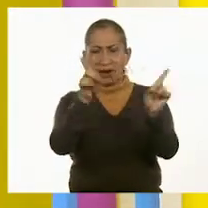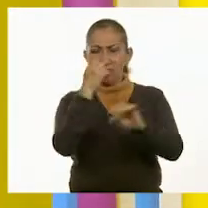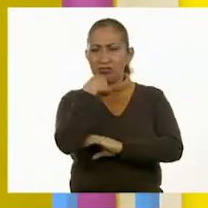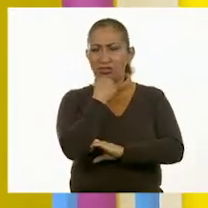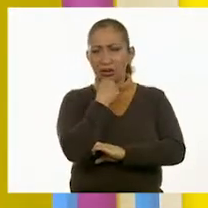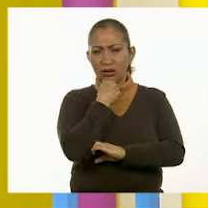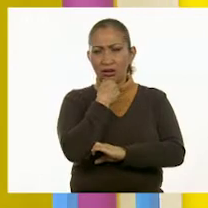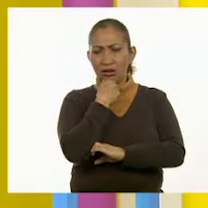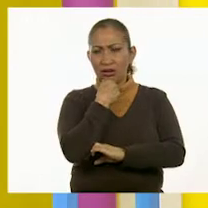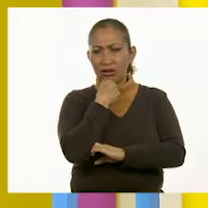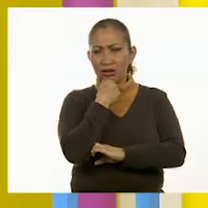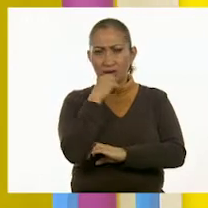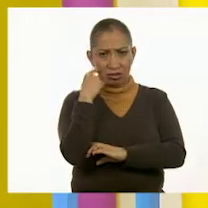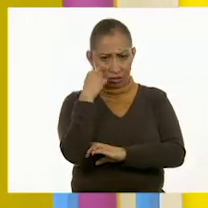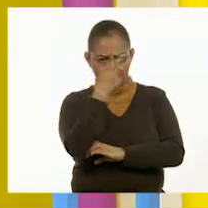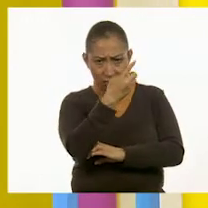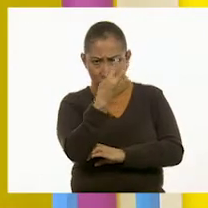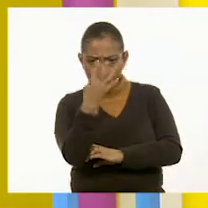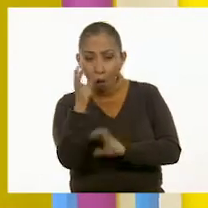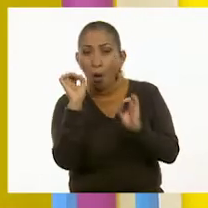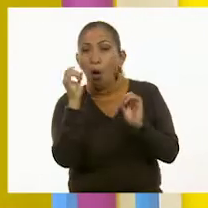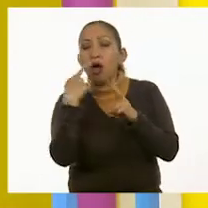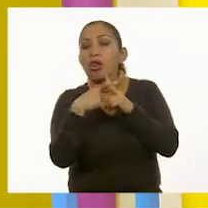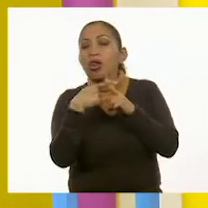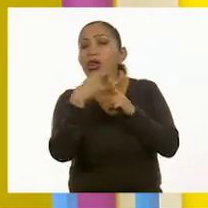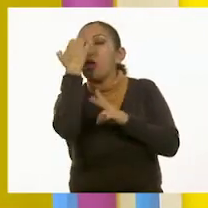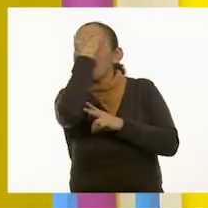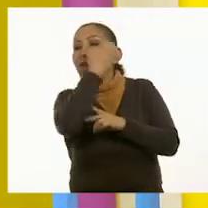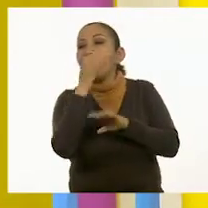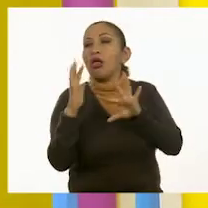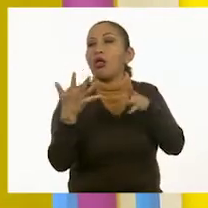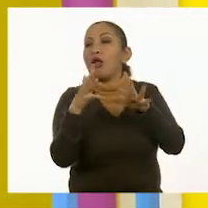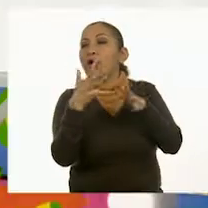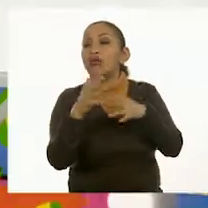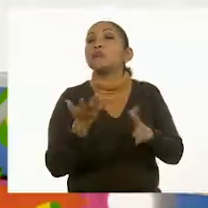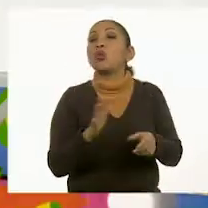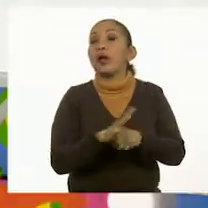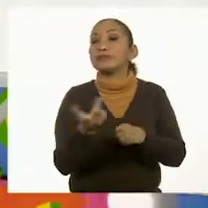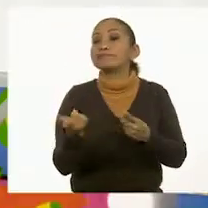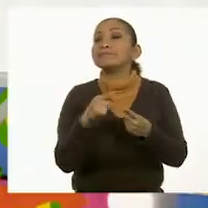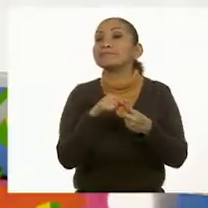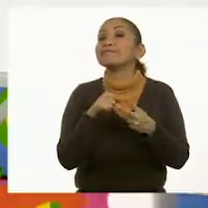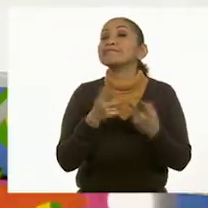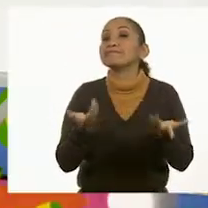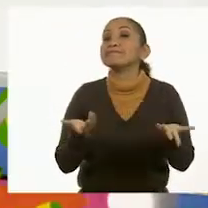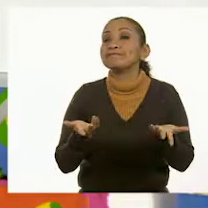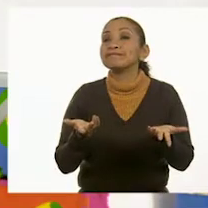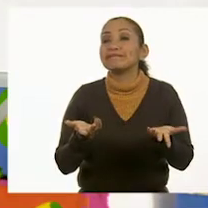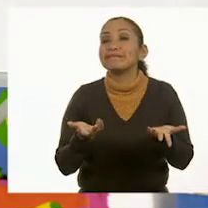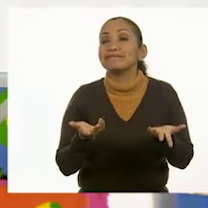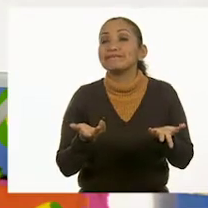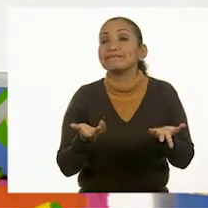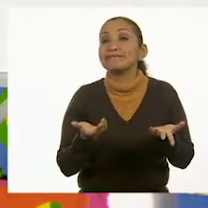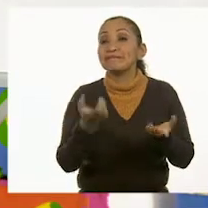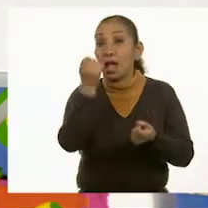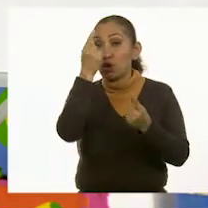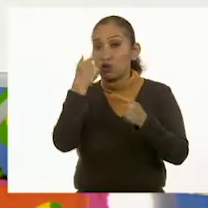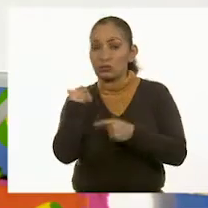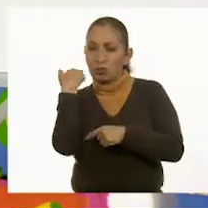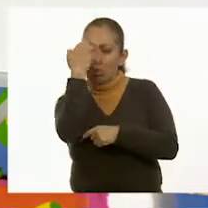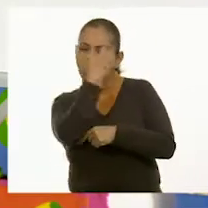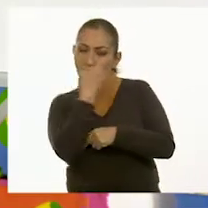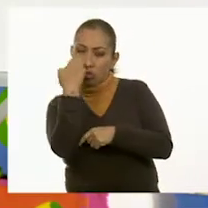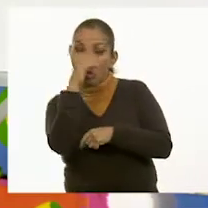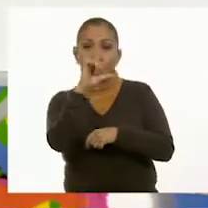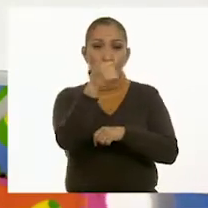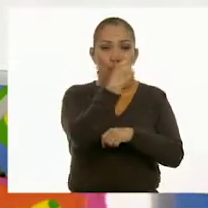Entonces, ¿contaron o calcularon? ¿Qué hicieron? Creo que algunos calcularon